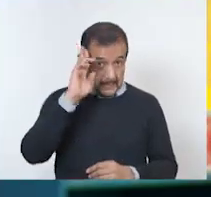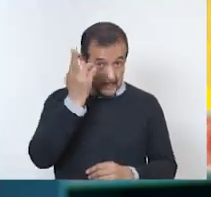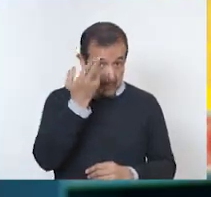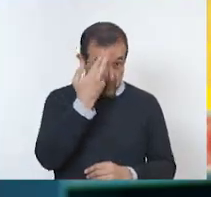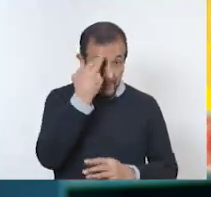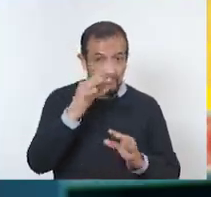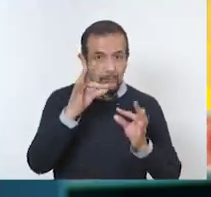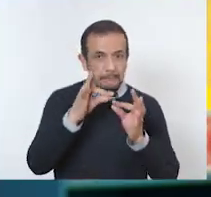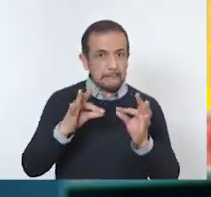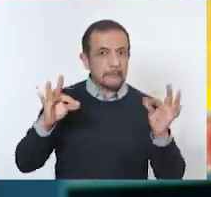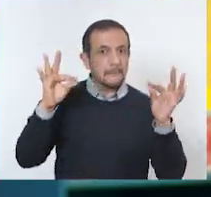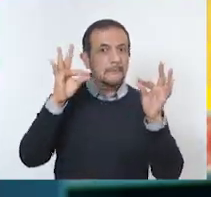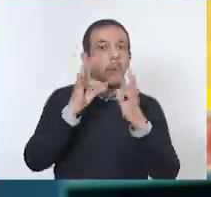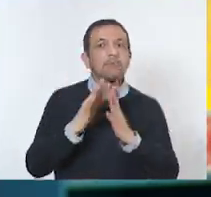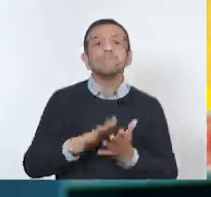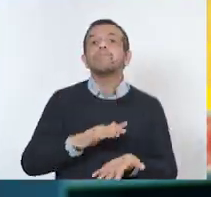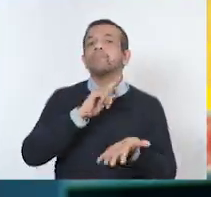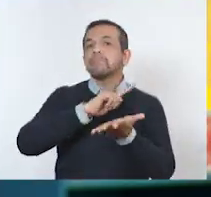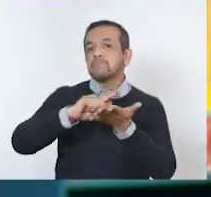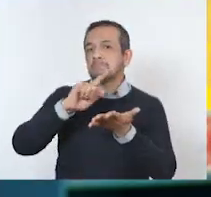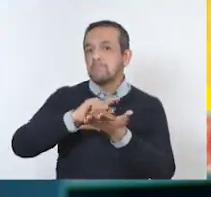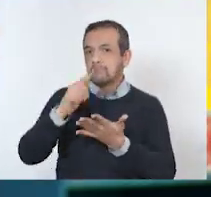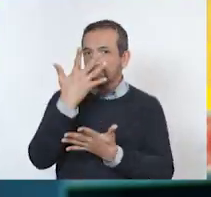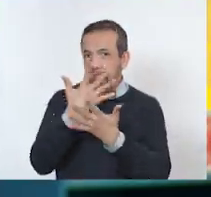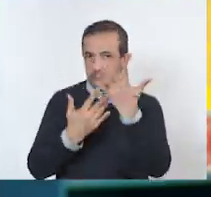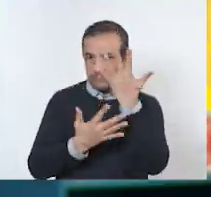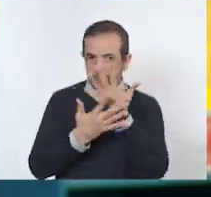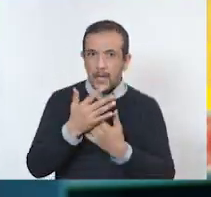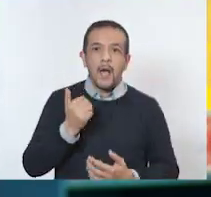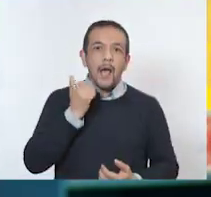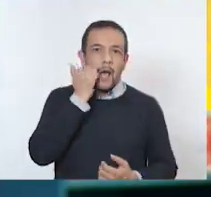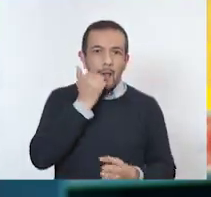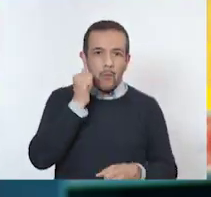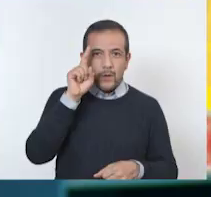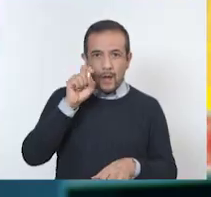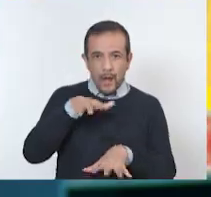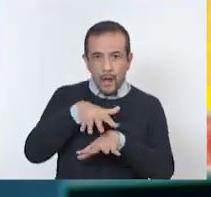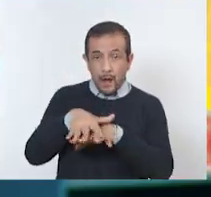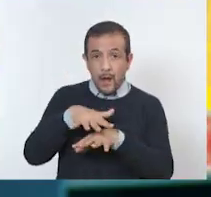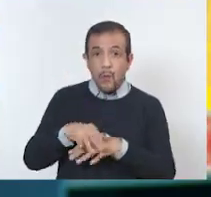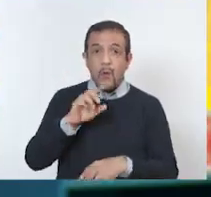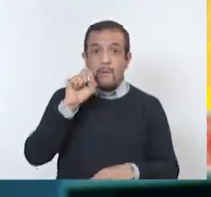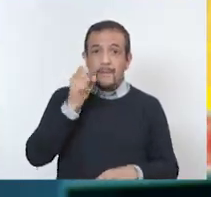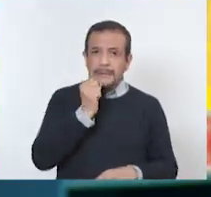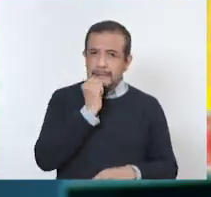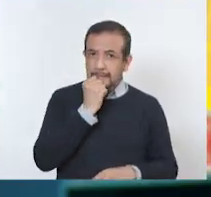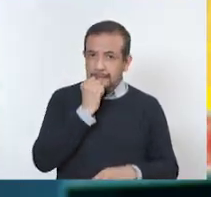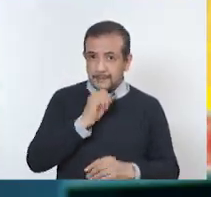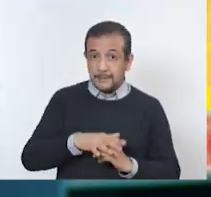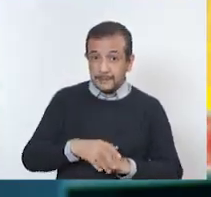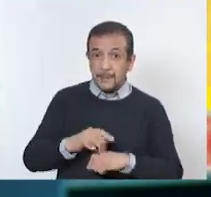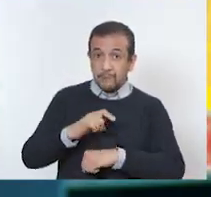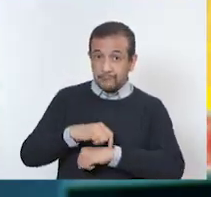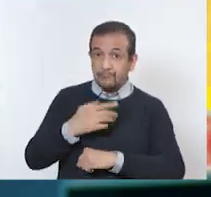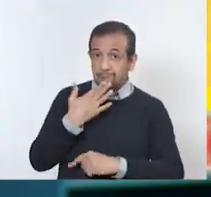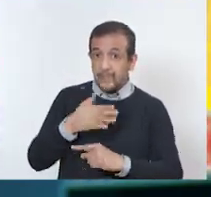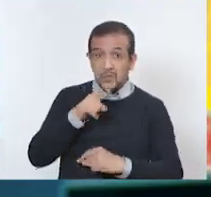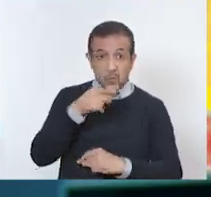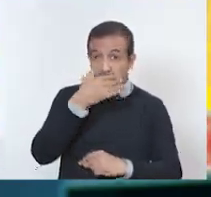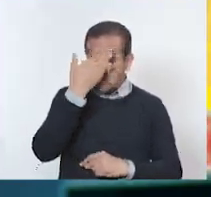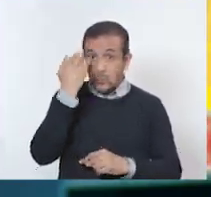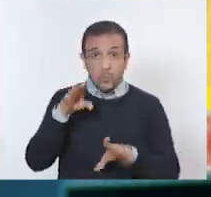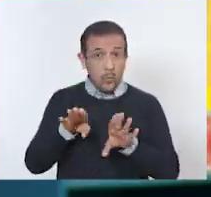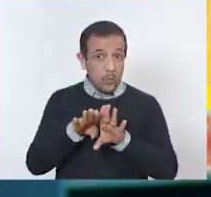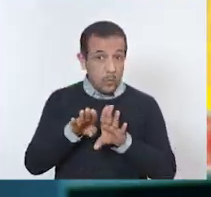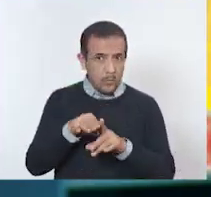Recuerda que es importante lavar muy bien tus manos con agua y con jabón durante 20 segundos. Si